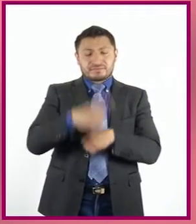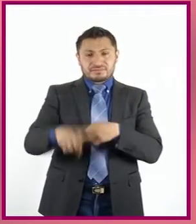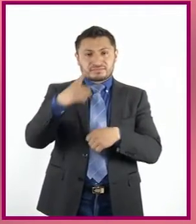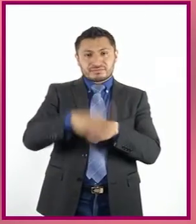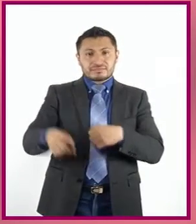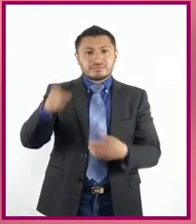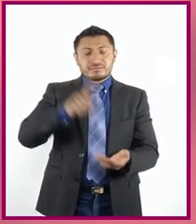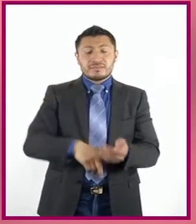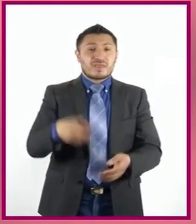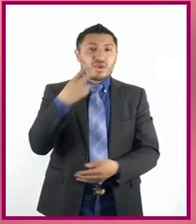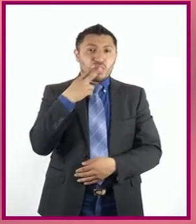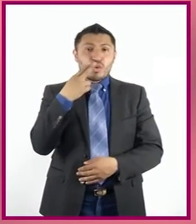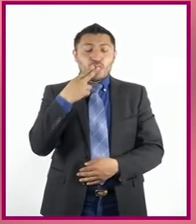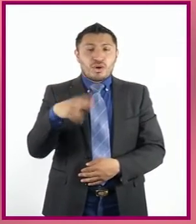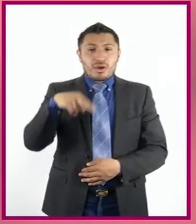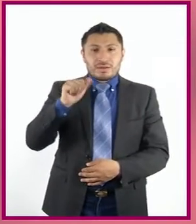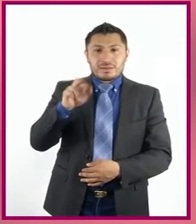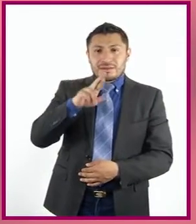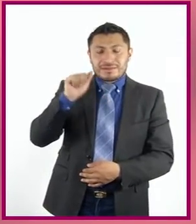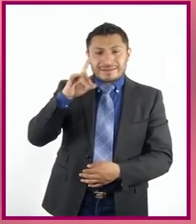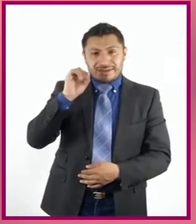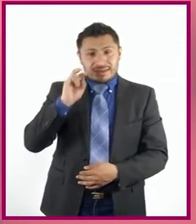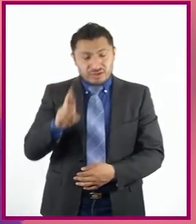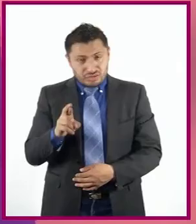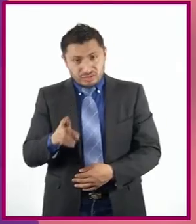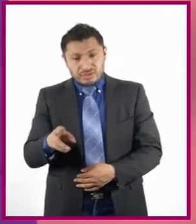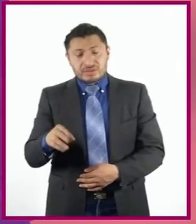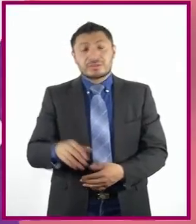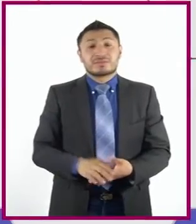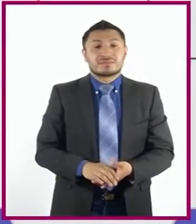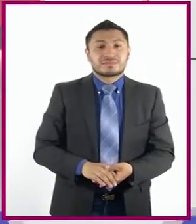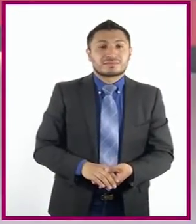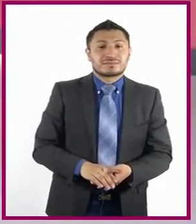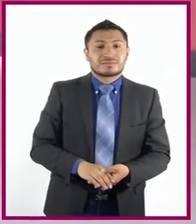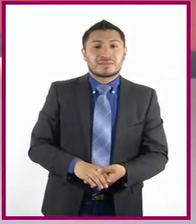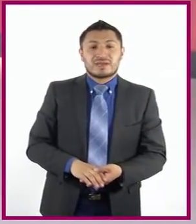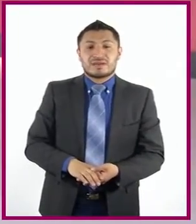causa el tabaco del narrador y dramaturgo ruso Anton Chekhov.